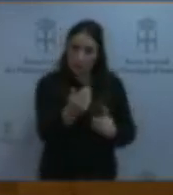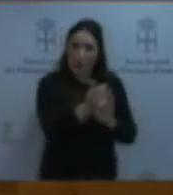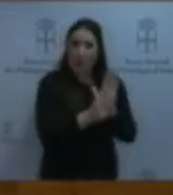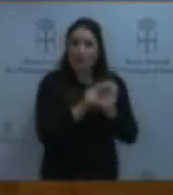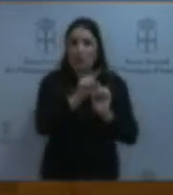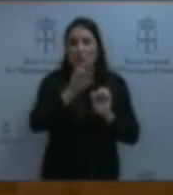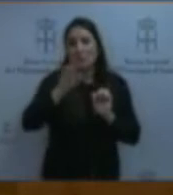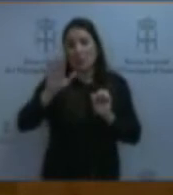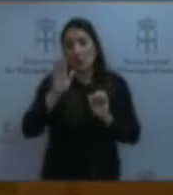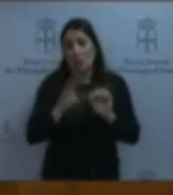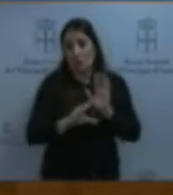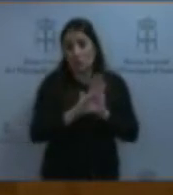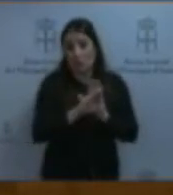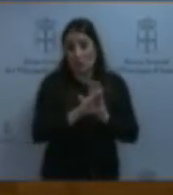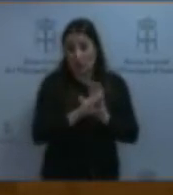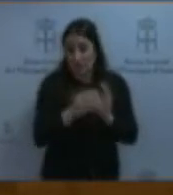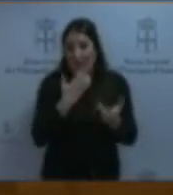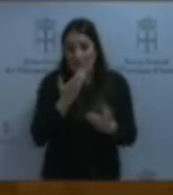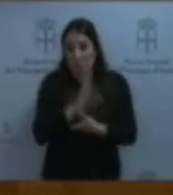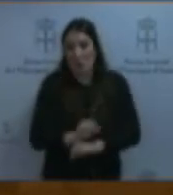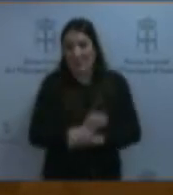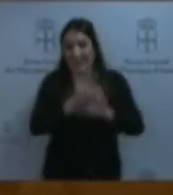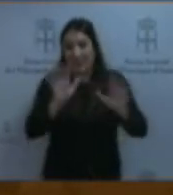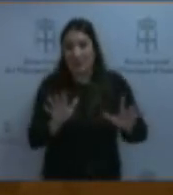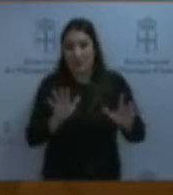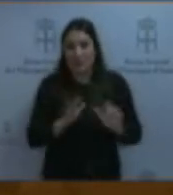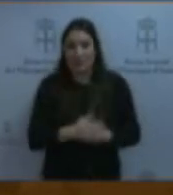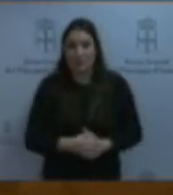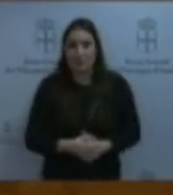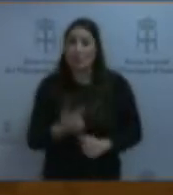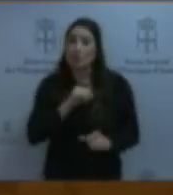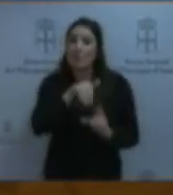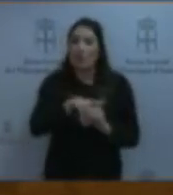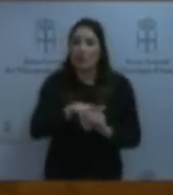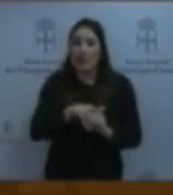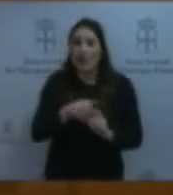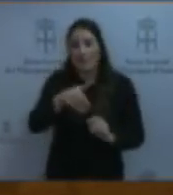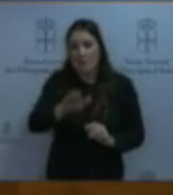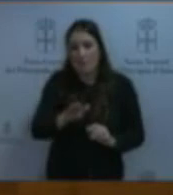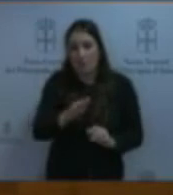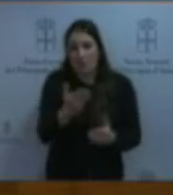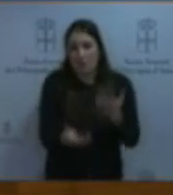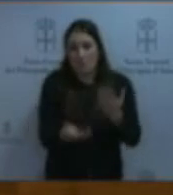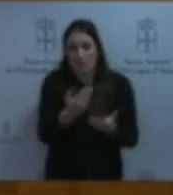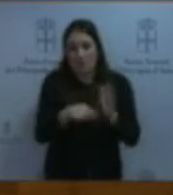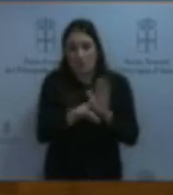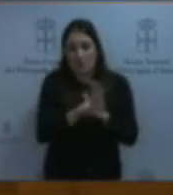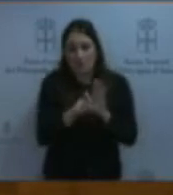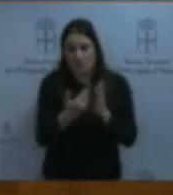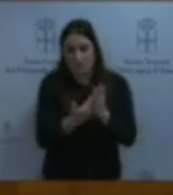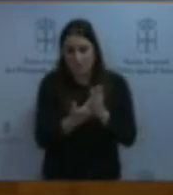135 de la Constitución es un ejemplo Votaremos a favor de la toma en consideración de esta proposición de ley